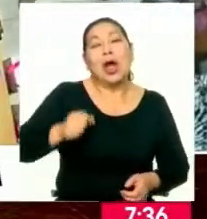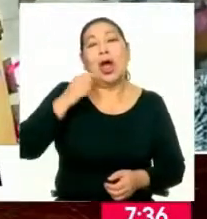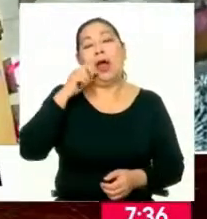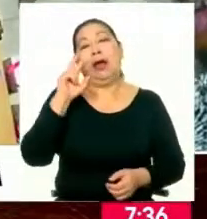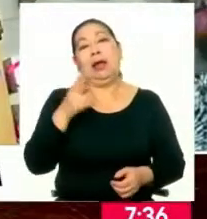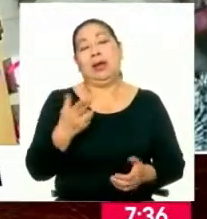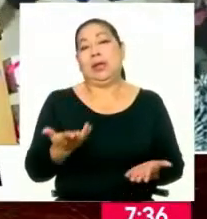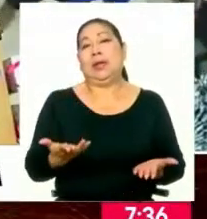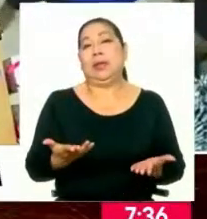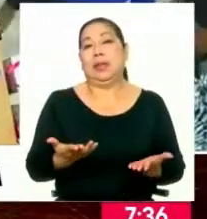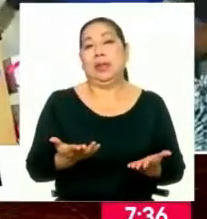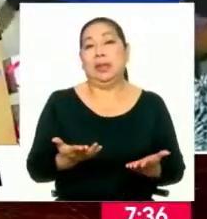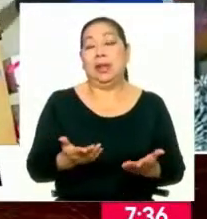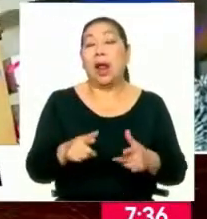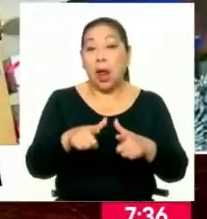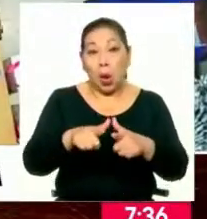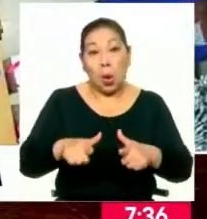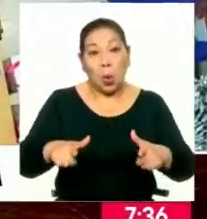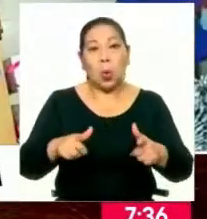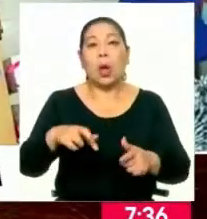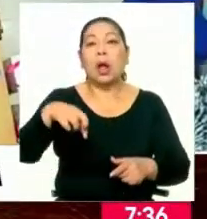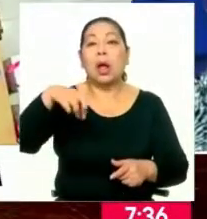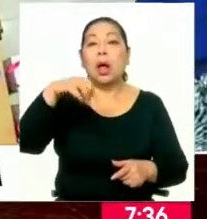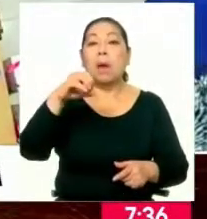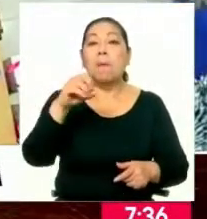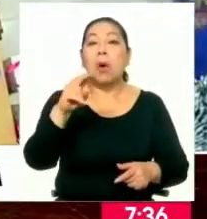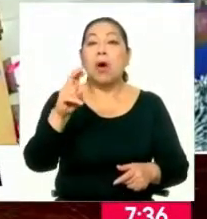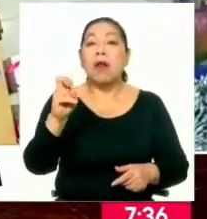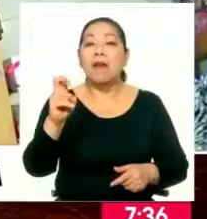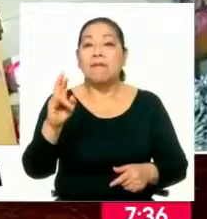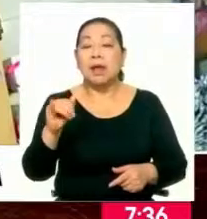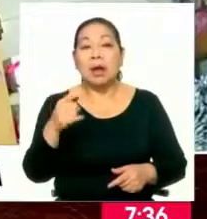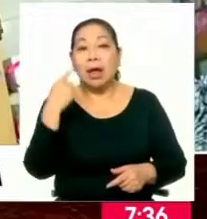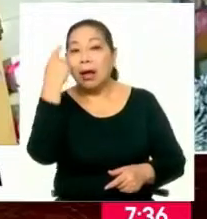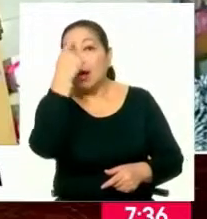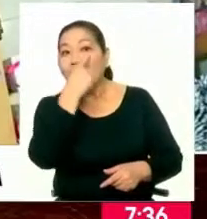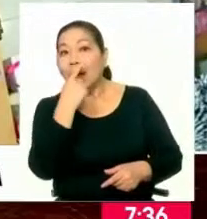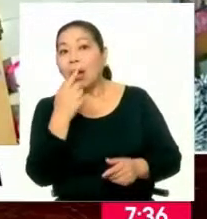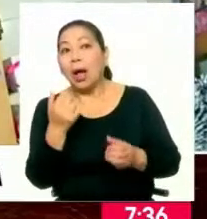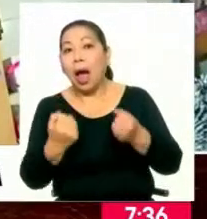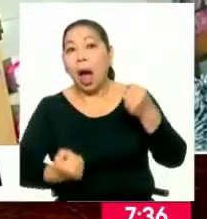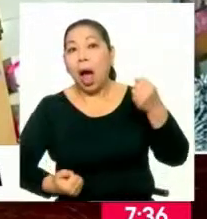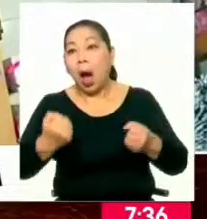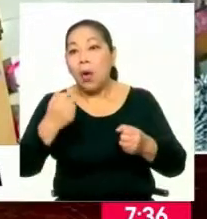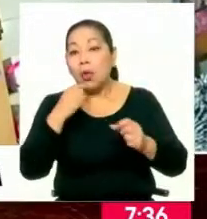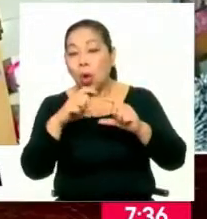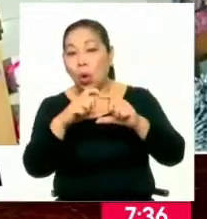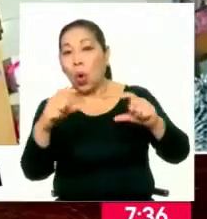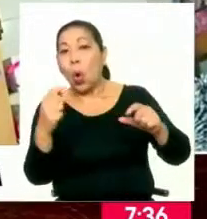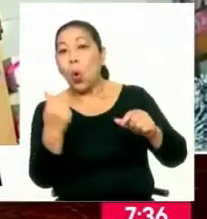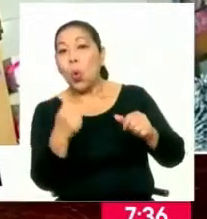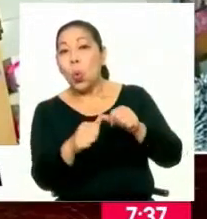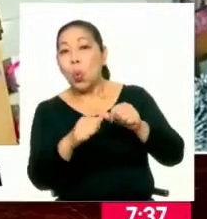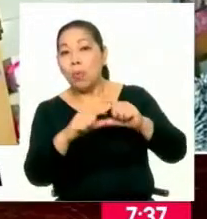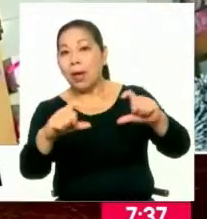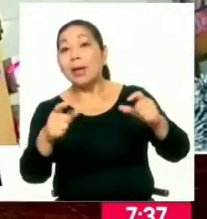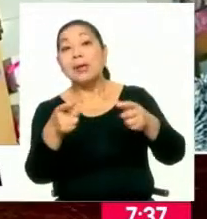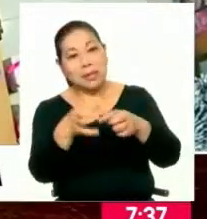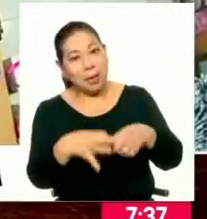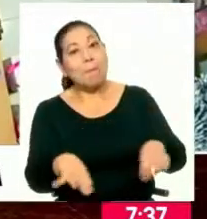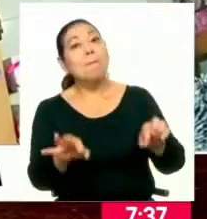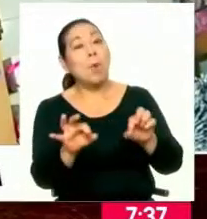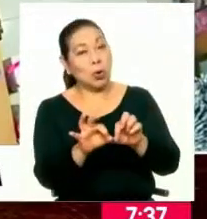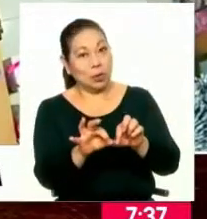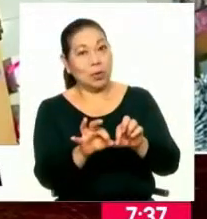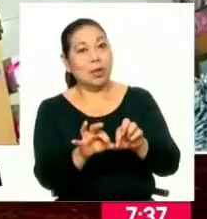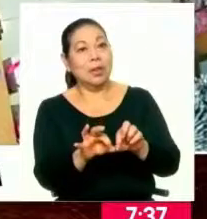que incluso en el caso del Porvenir permiten hacer una identificación facial y de las placas de los vehículos. Así que eso sería una importante